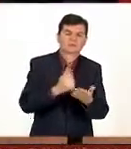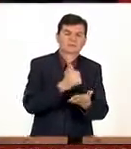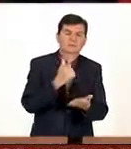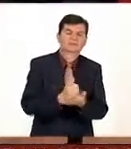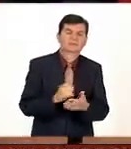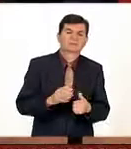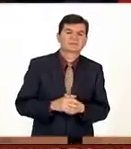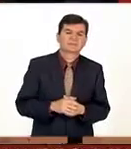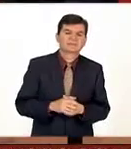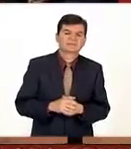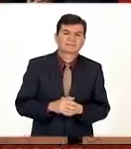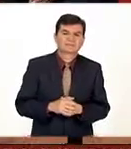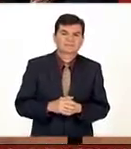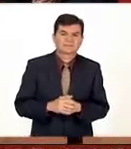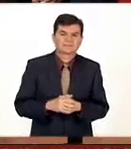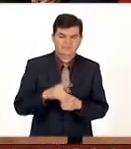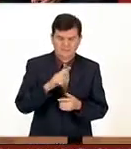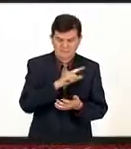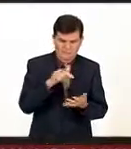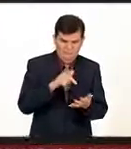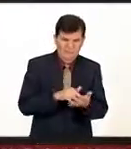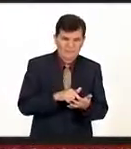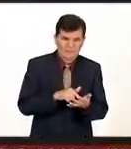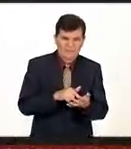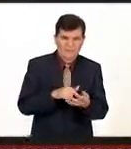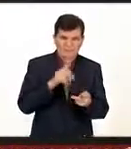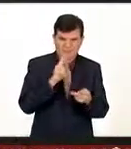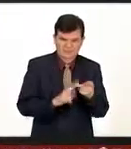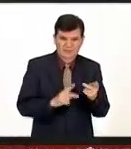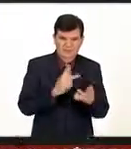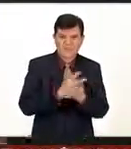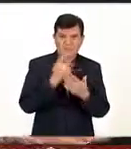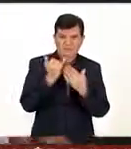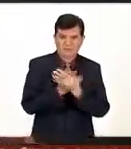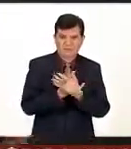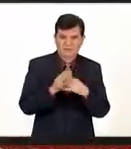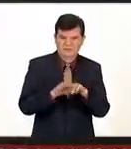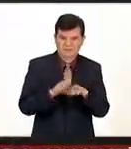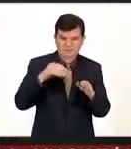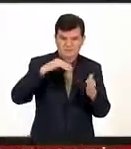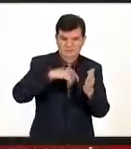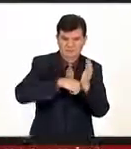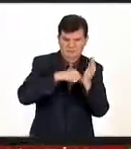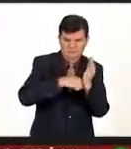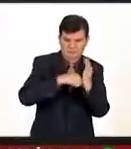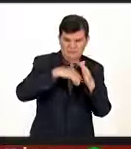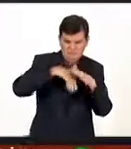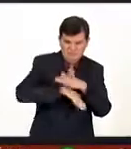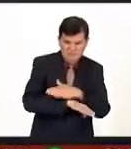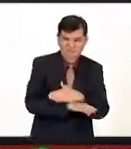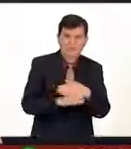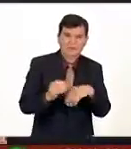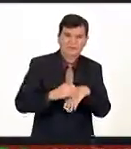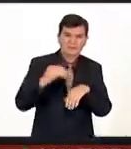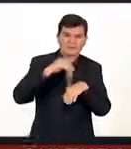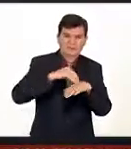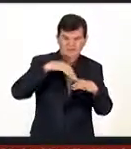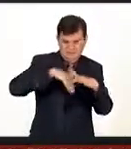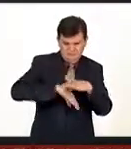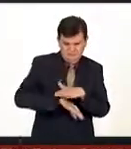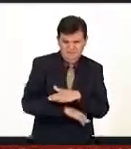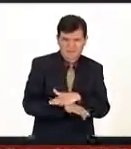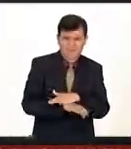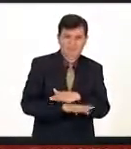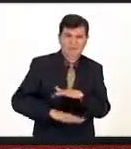situada el sitio sea parte del proyecto de la guerra fría de esconderlo entonces lo construye en subterráneo